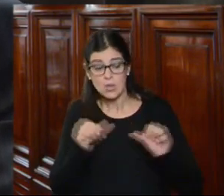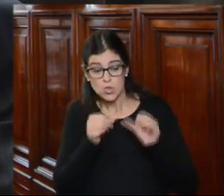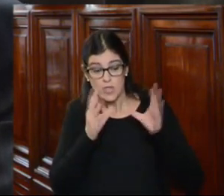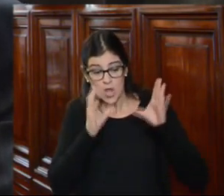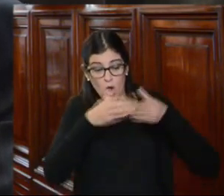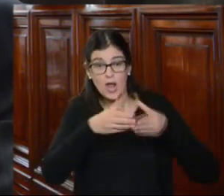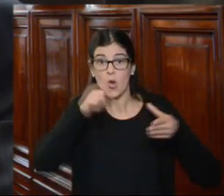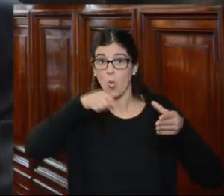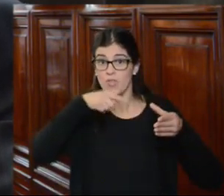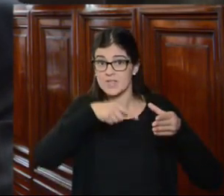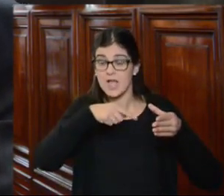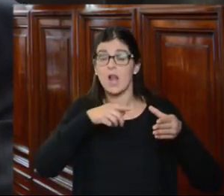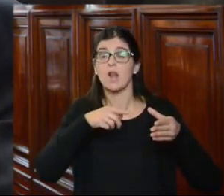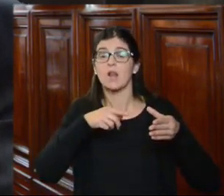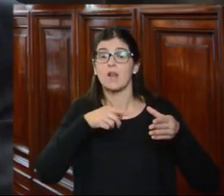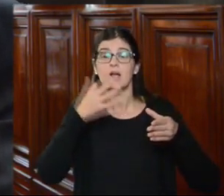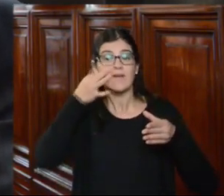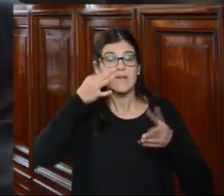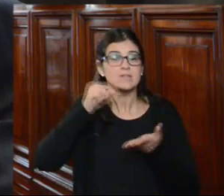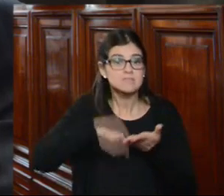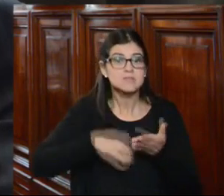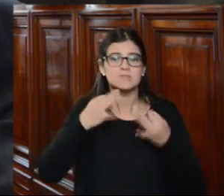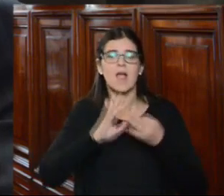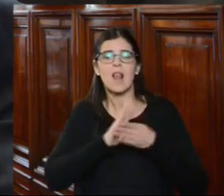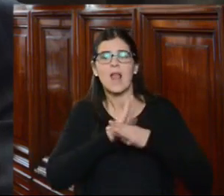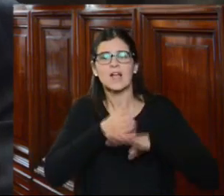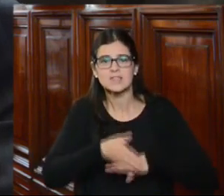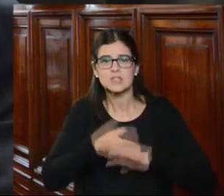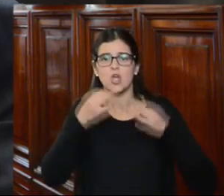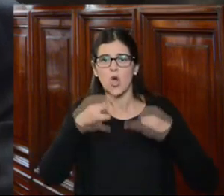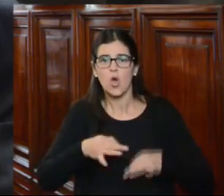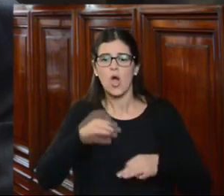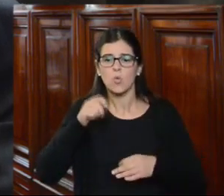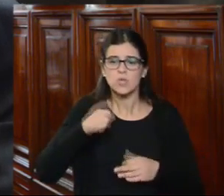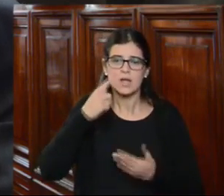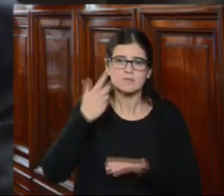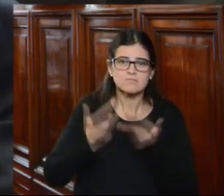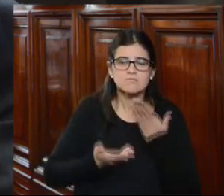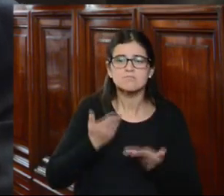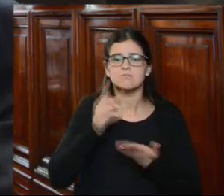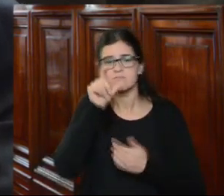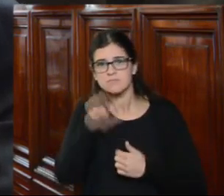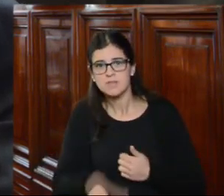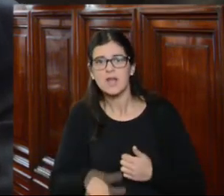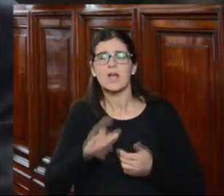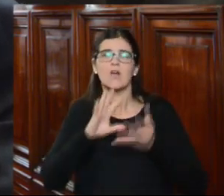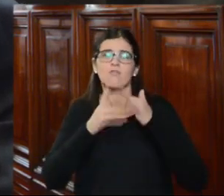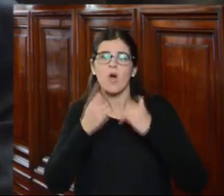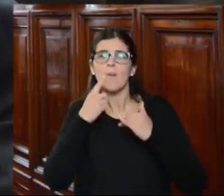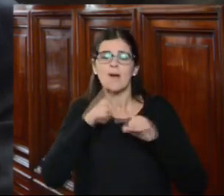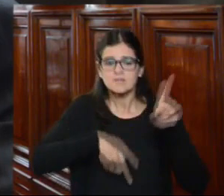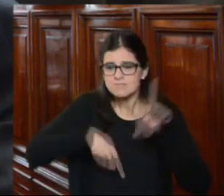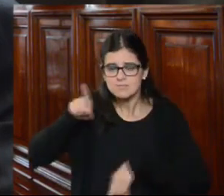órgano judicial garantiza el acceso al justiciable al litigante la diligencia en la